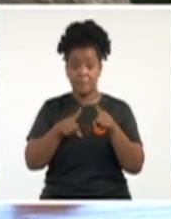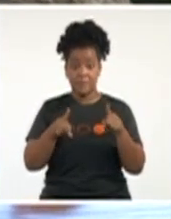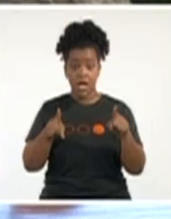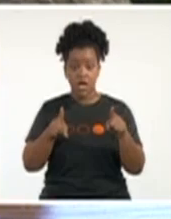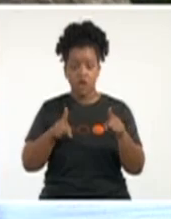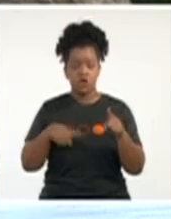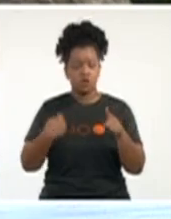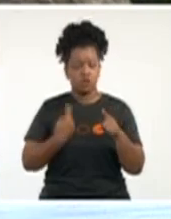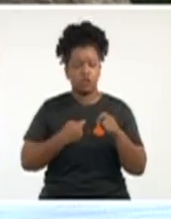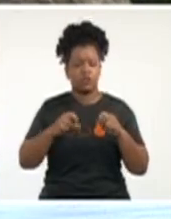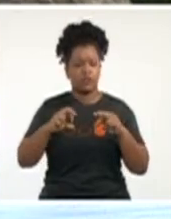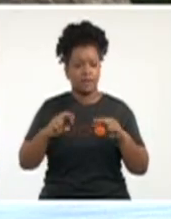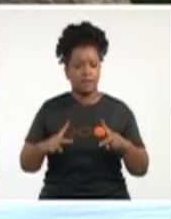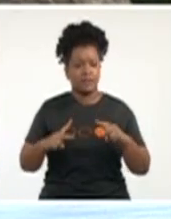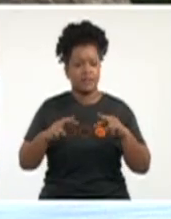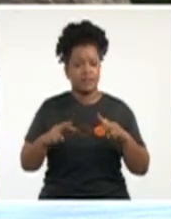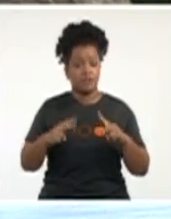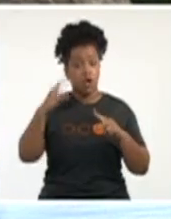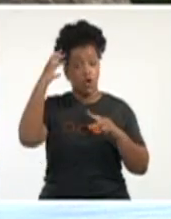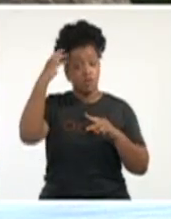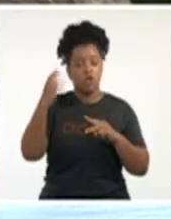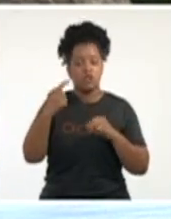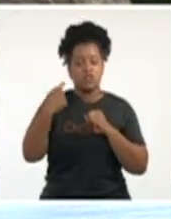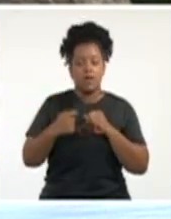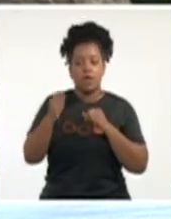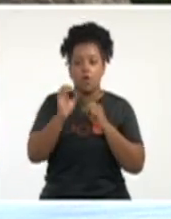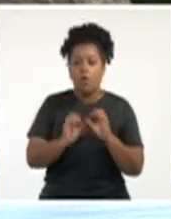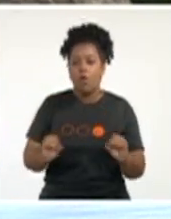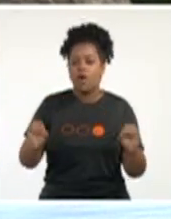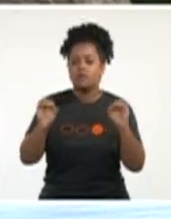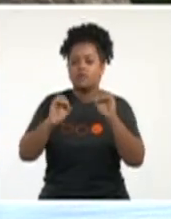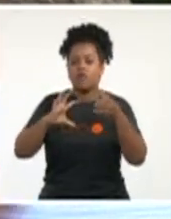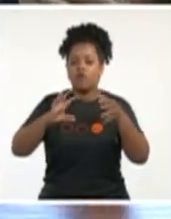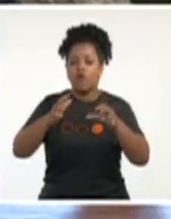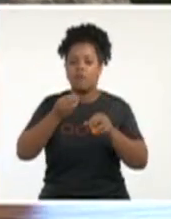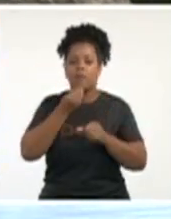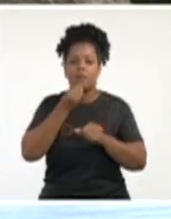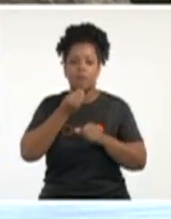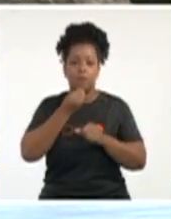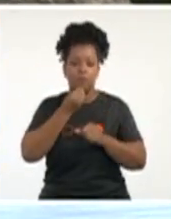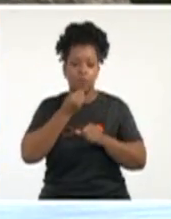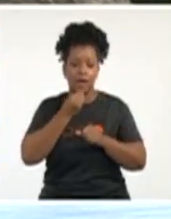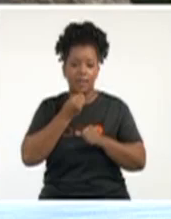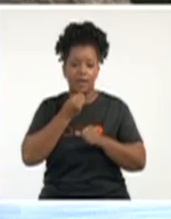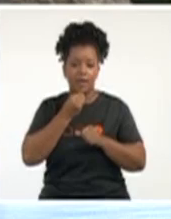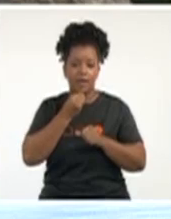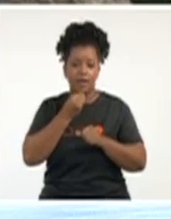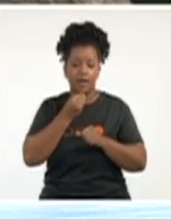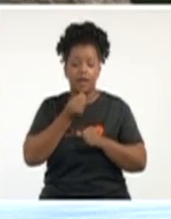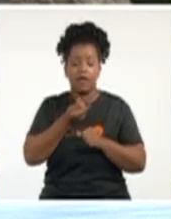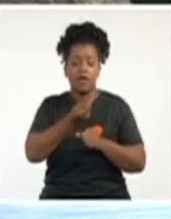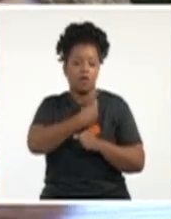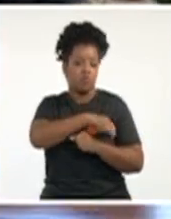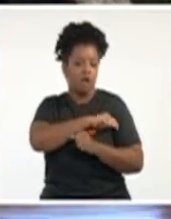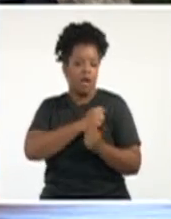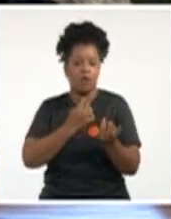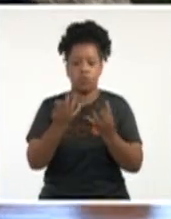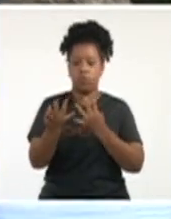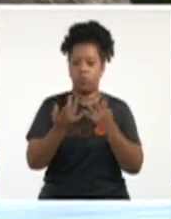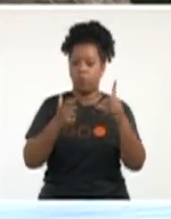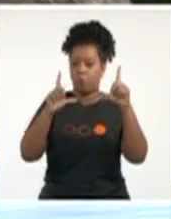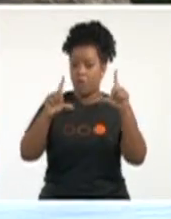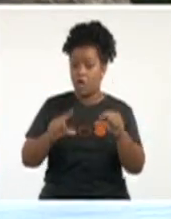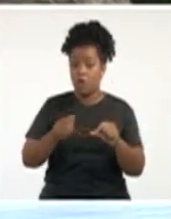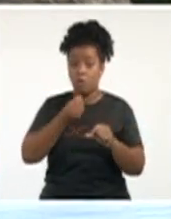insistiendo a los gobiernos en organizar mecanismos que permitan reducir la movilidad y es llevar alimentación a los